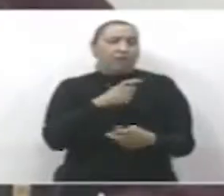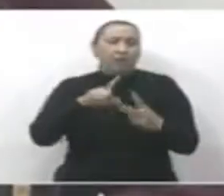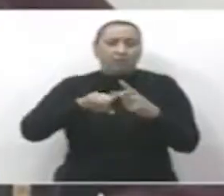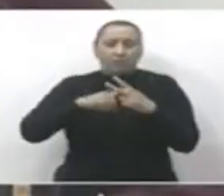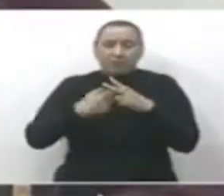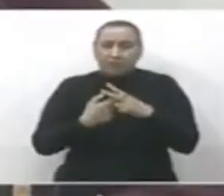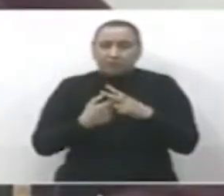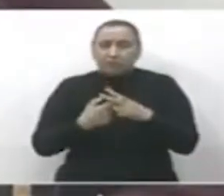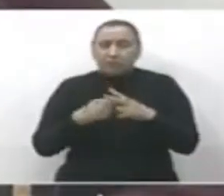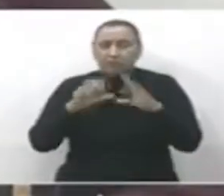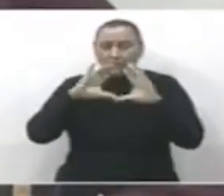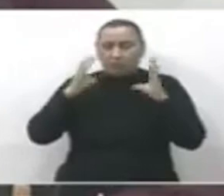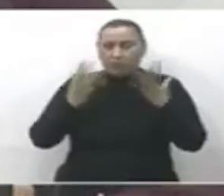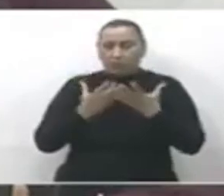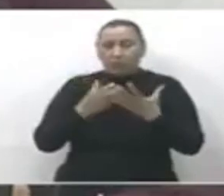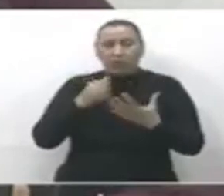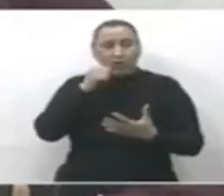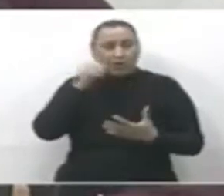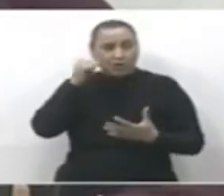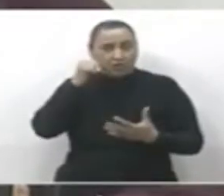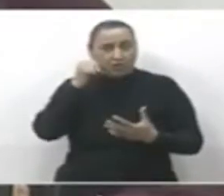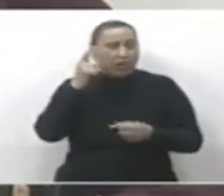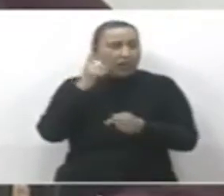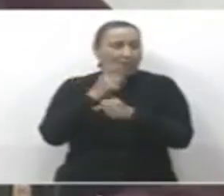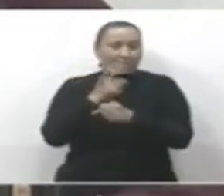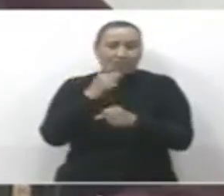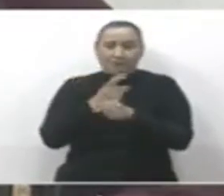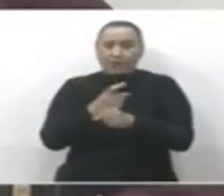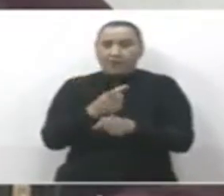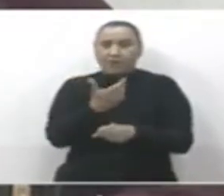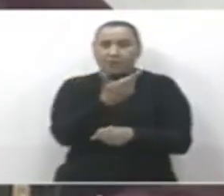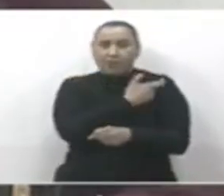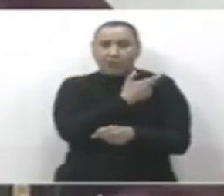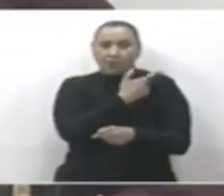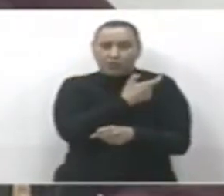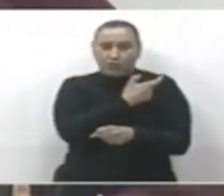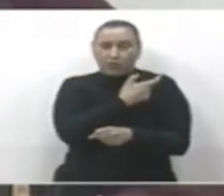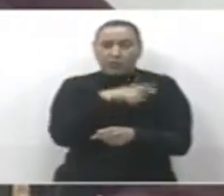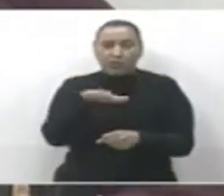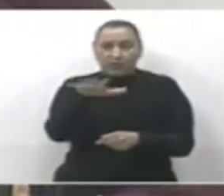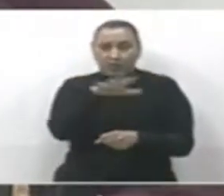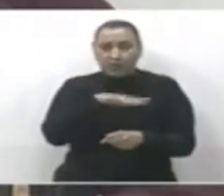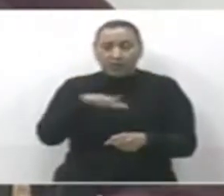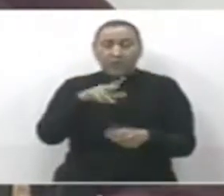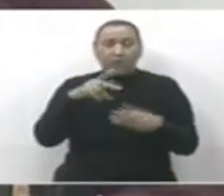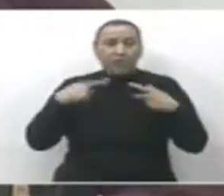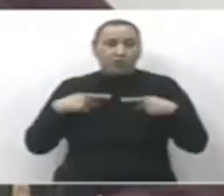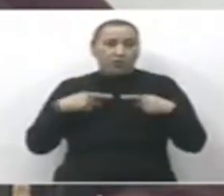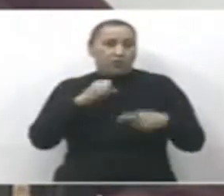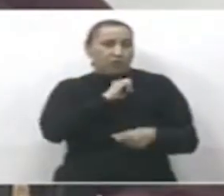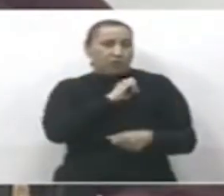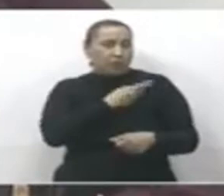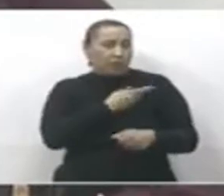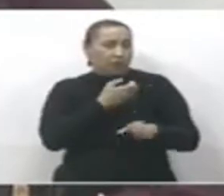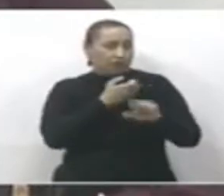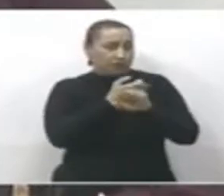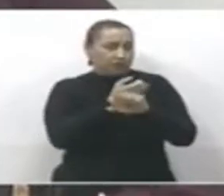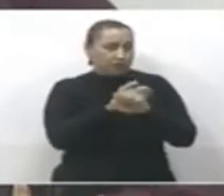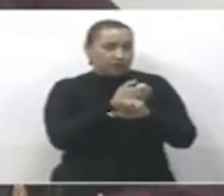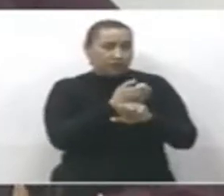El día de ayer se aplicó la primera vacuna de manera masiva a personal de salud en Estados Unidos